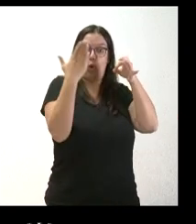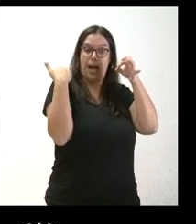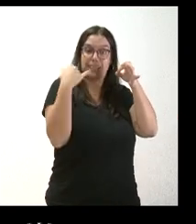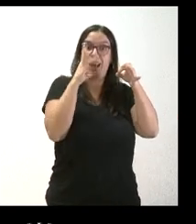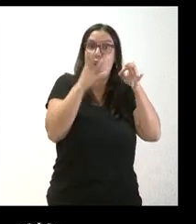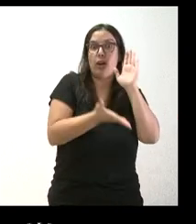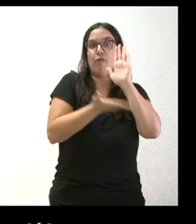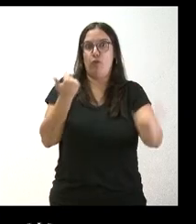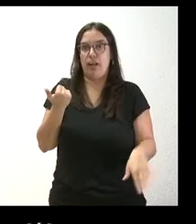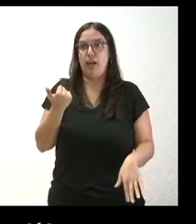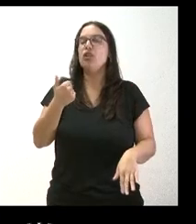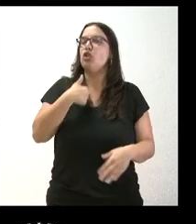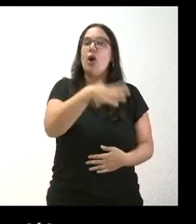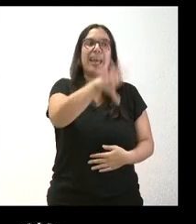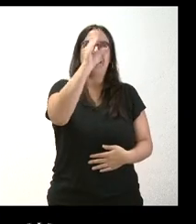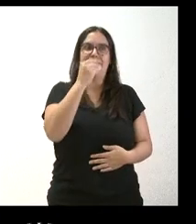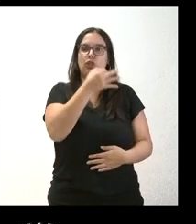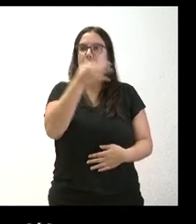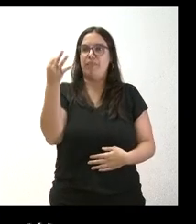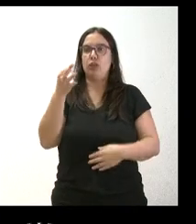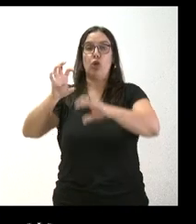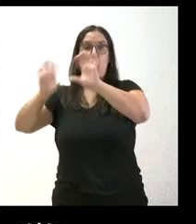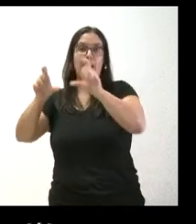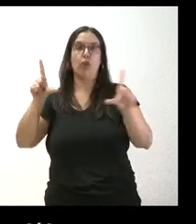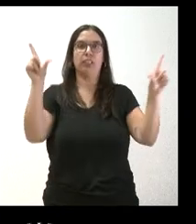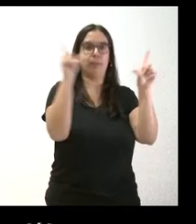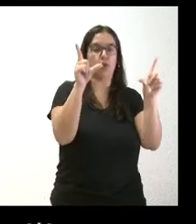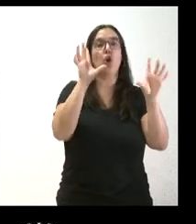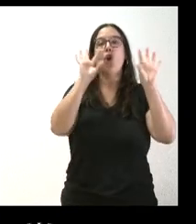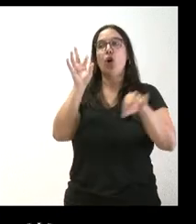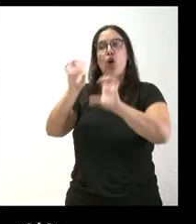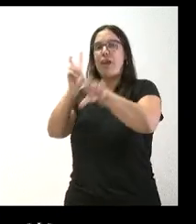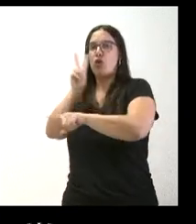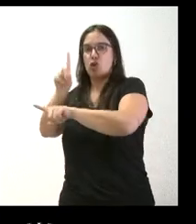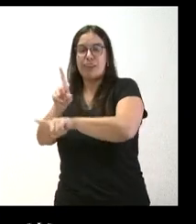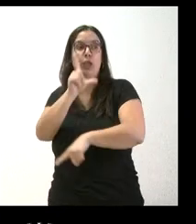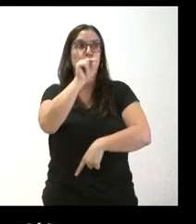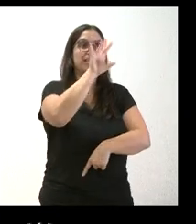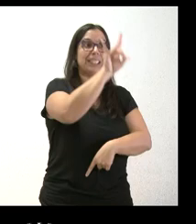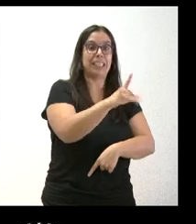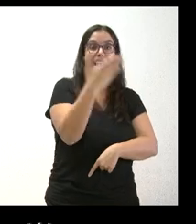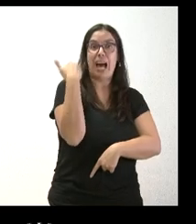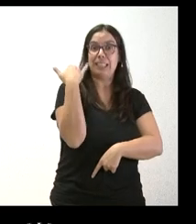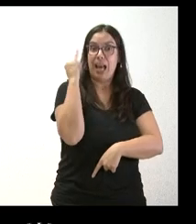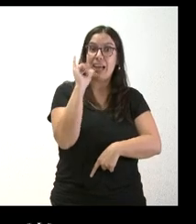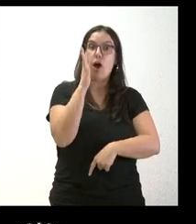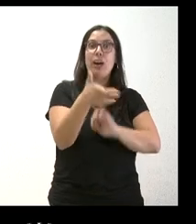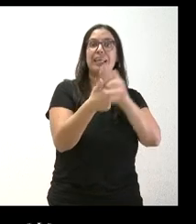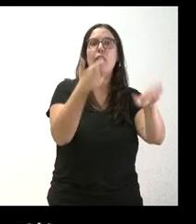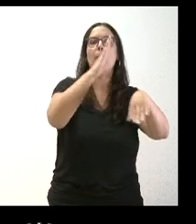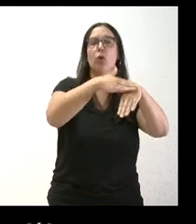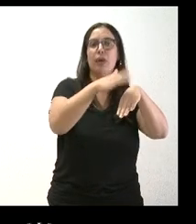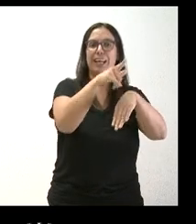igual el logo en la televisión que en la radio. En la radio, obviamente, el logo no se ve. En Twitter sí, pero ustedes lo han quitado. Yo quiero saber por qué lo han quitado. Ya está.